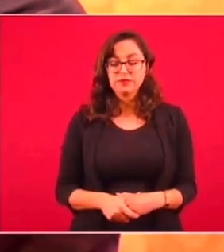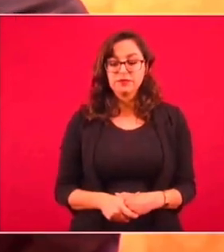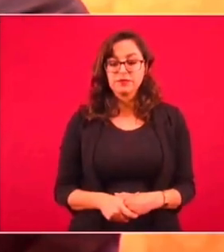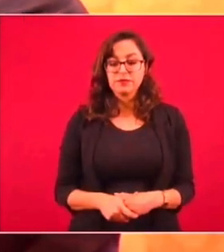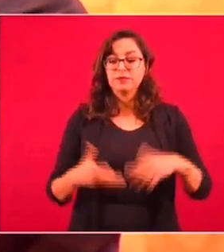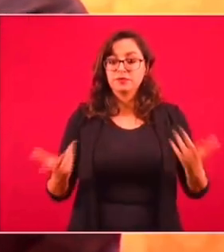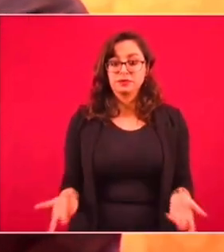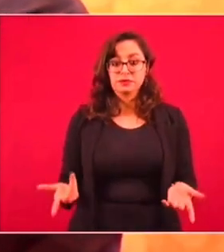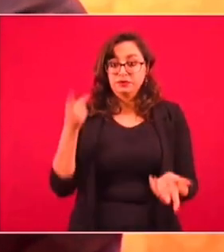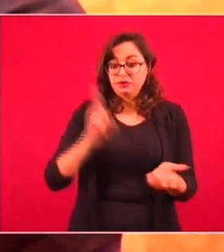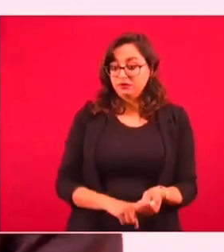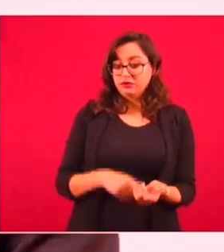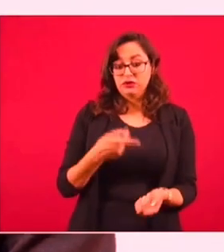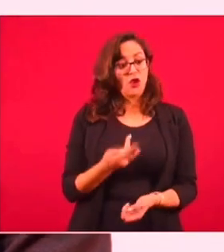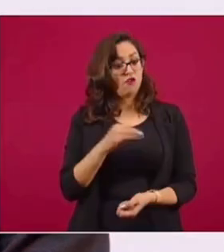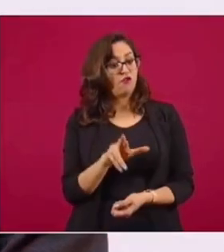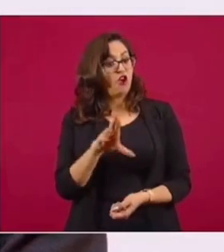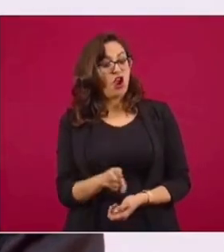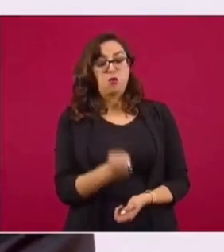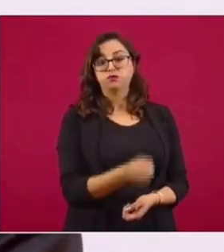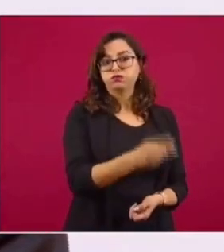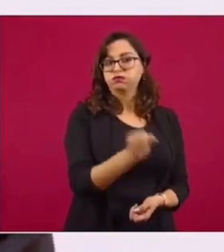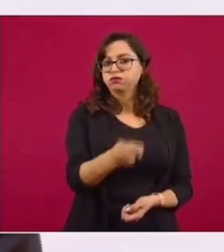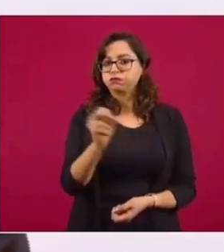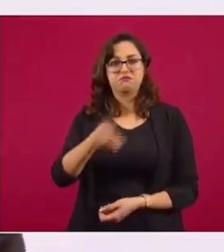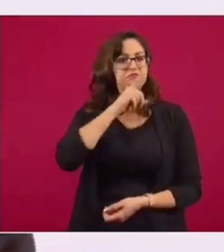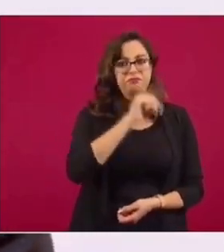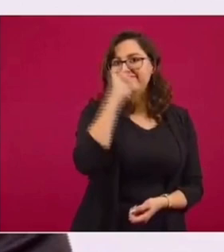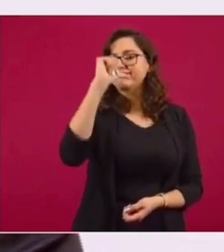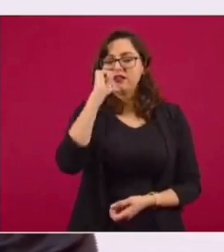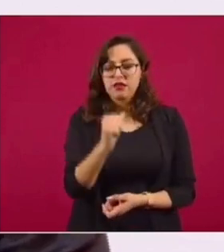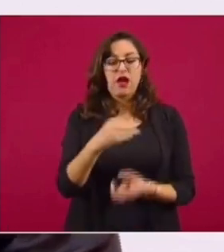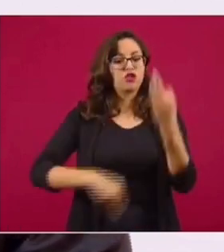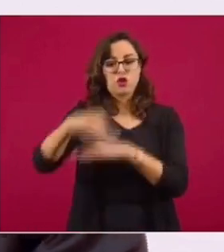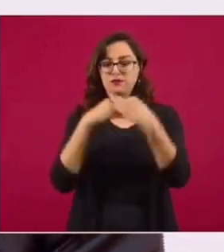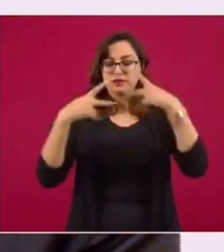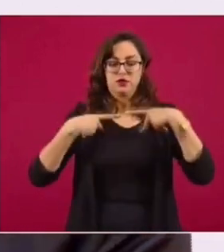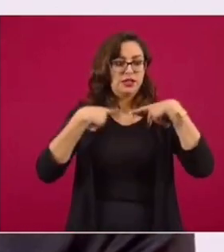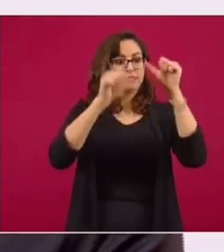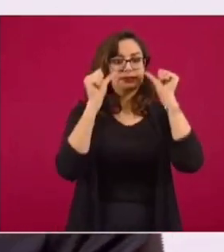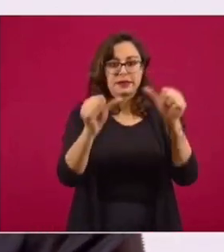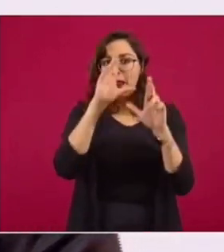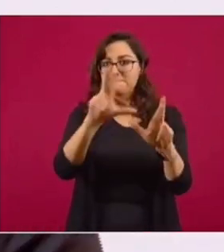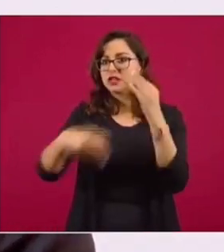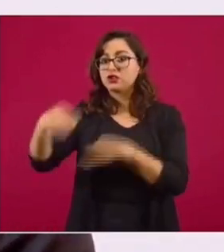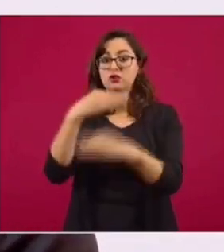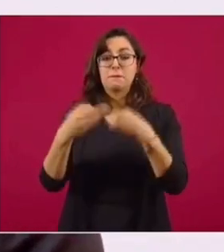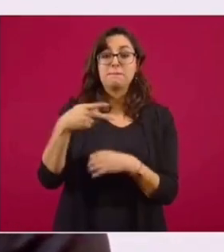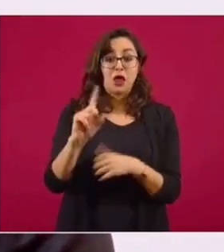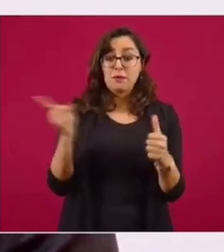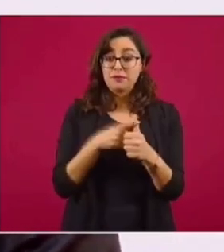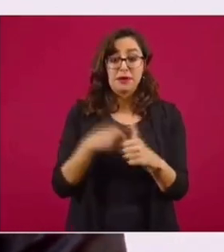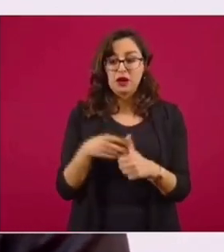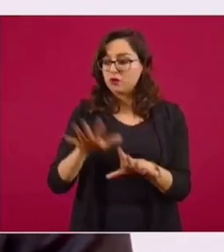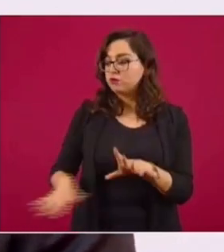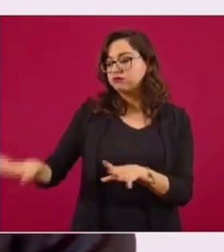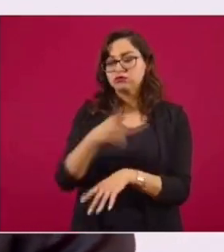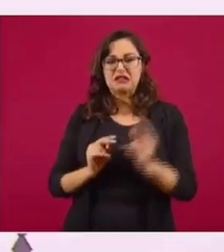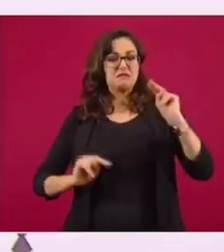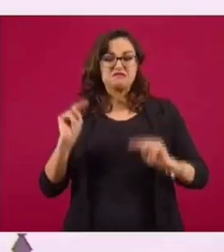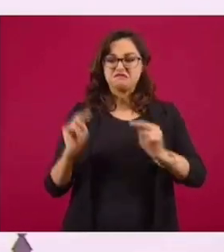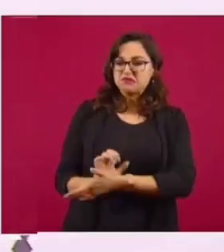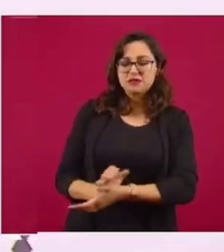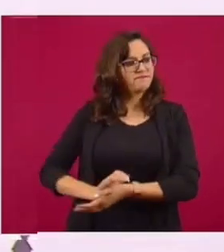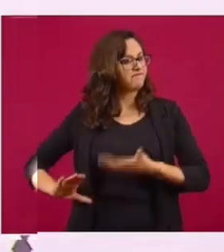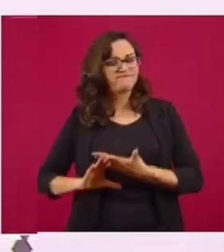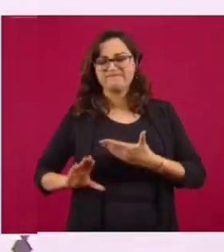no hay fueros ni privilegios. Se atiende a todos, se respeta a todos. Pero se le da preferencia a los pobres. Se protege la naturaleza.